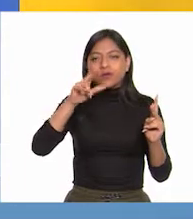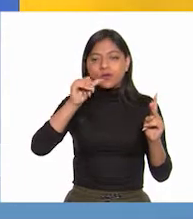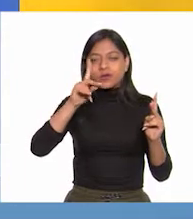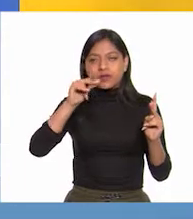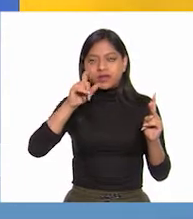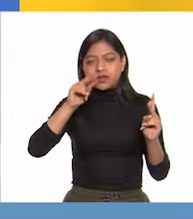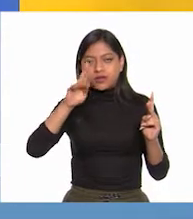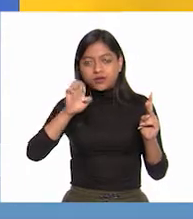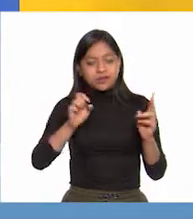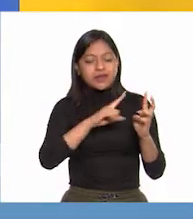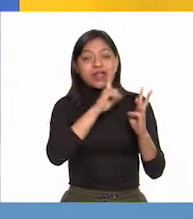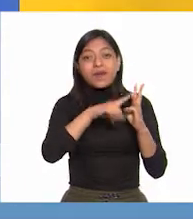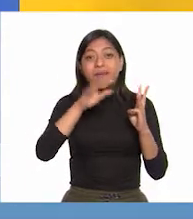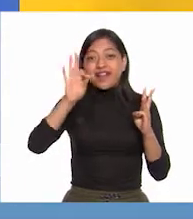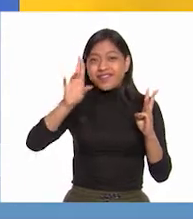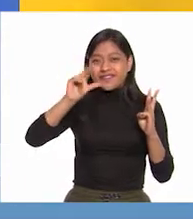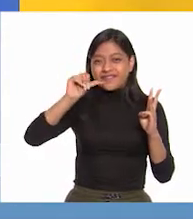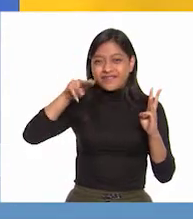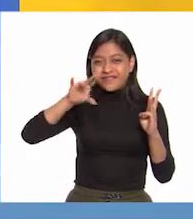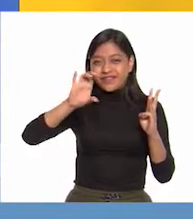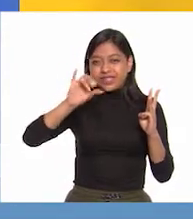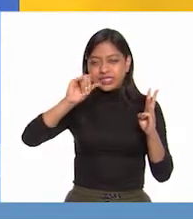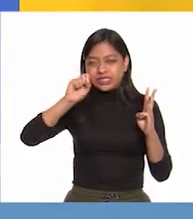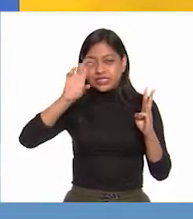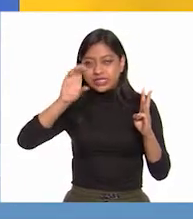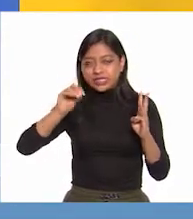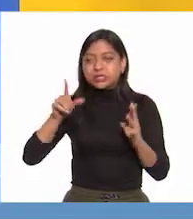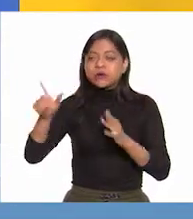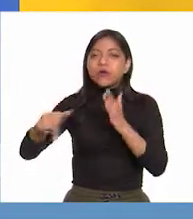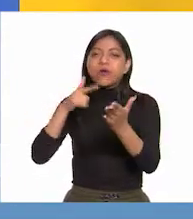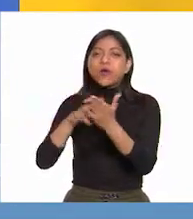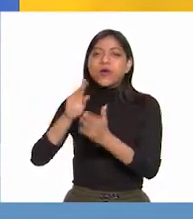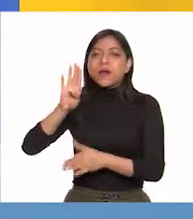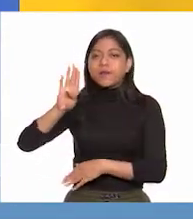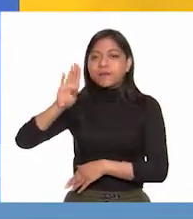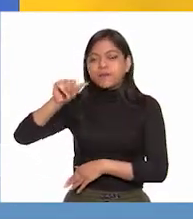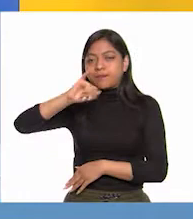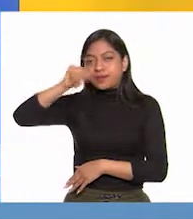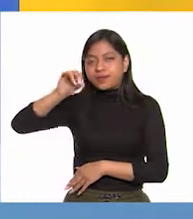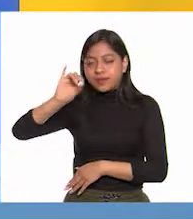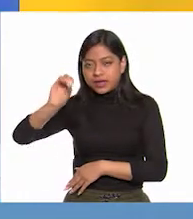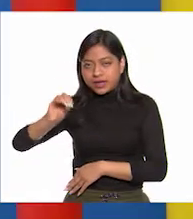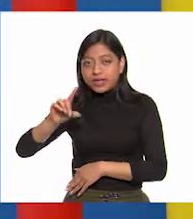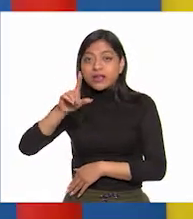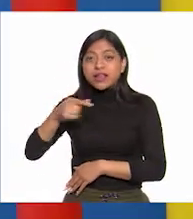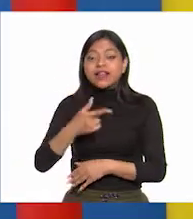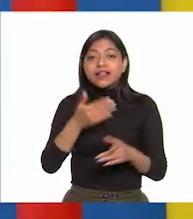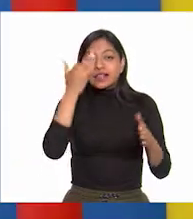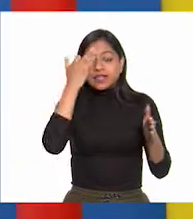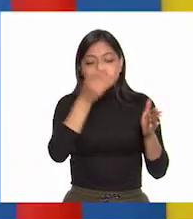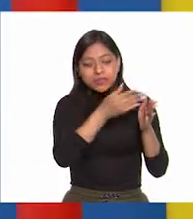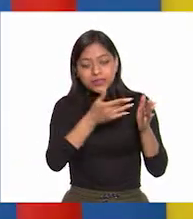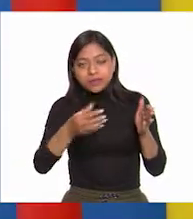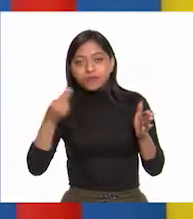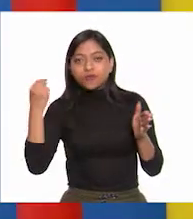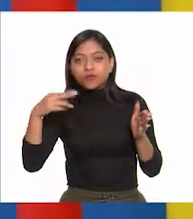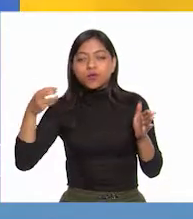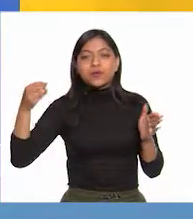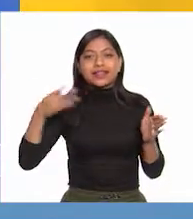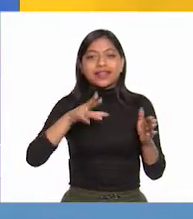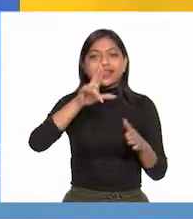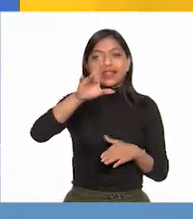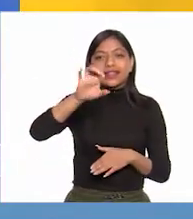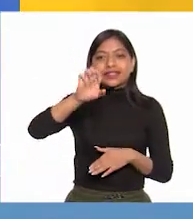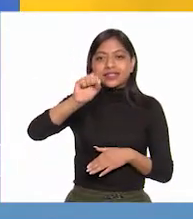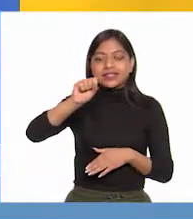en el Bajío. Esta etapa es conocida como la resistencia. Muy bien. Te voy a ir diciendo